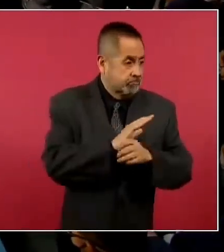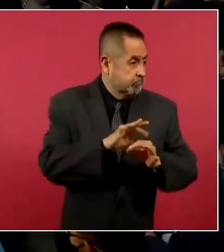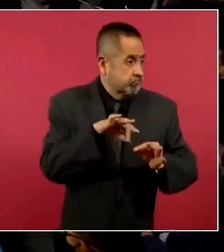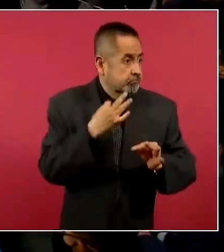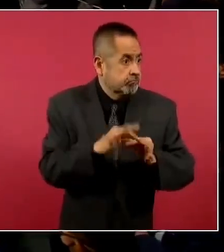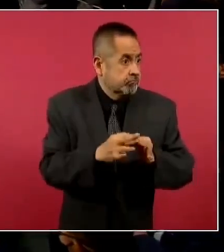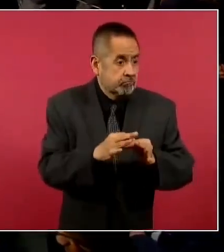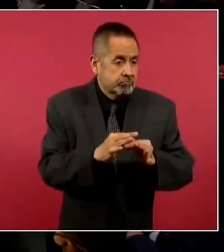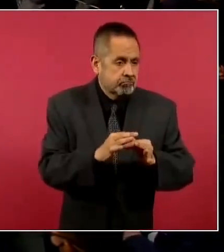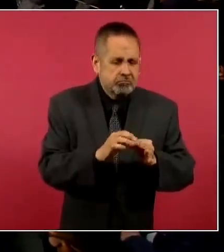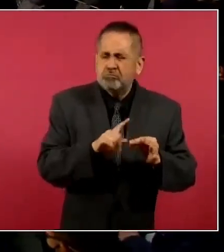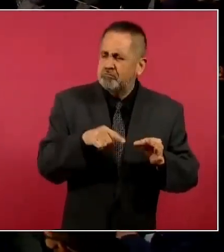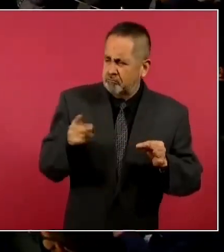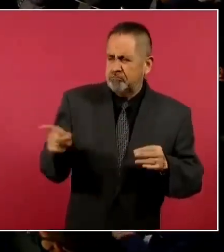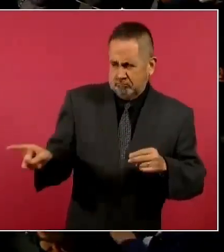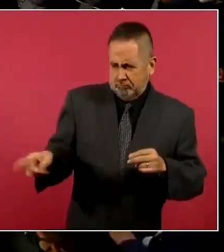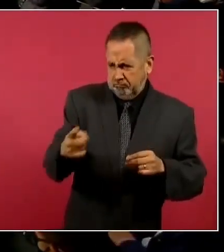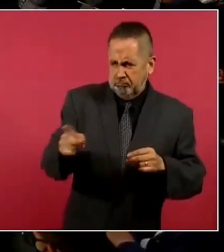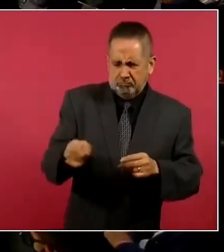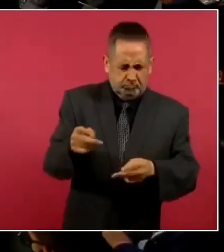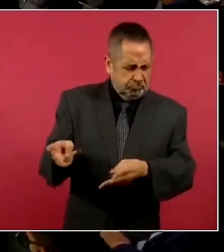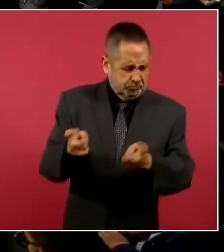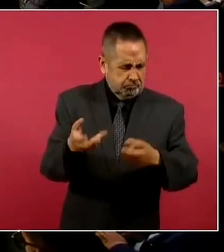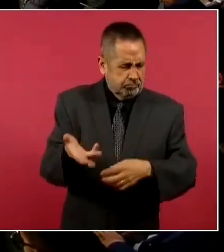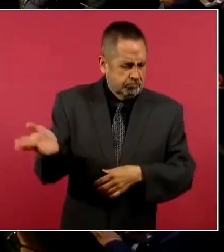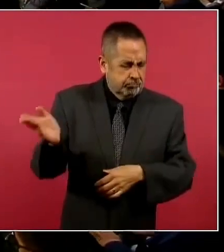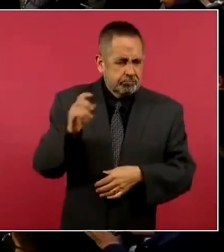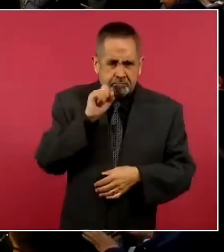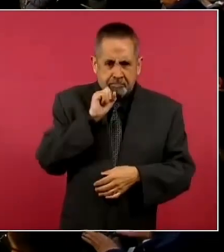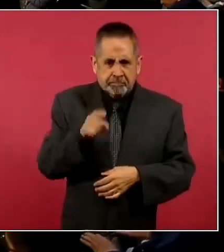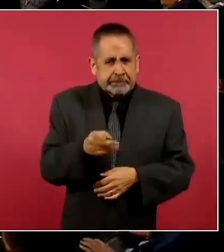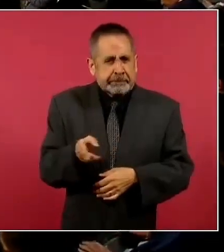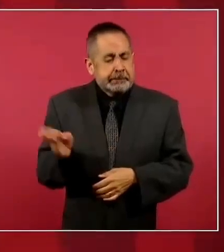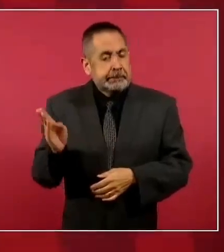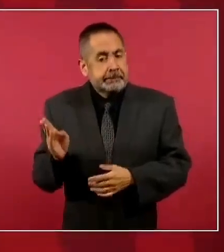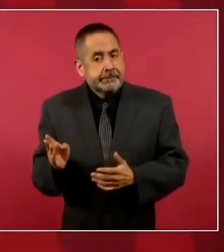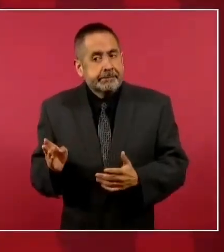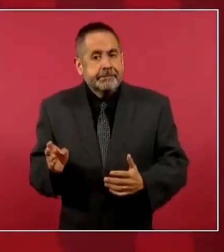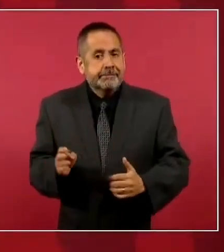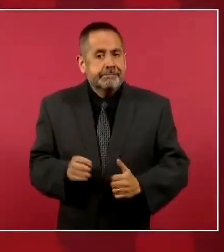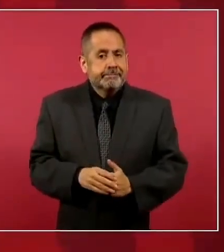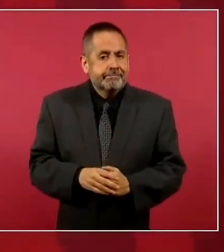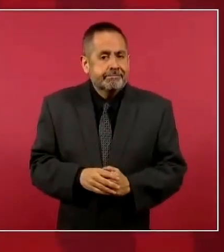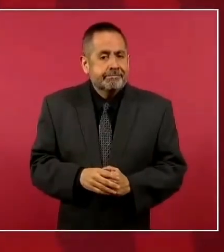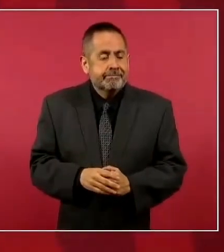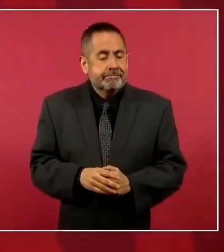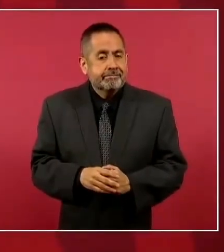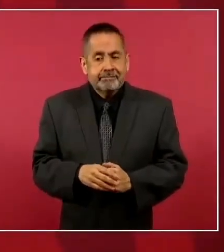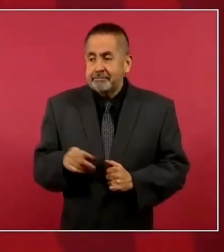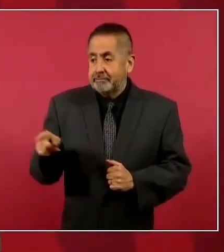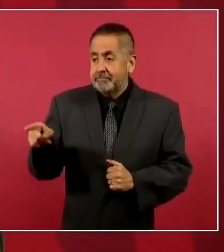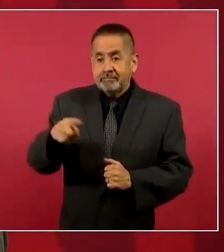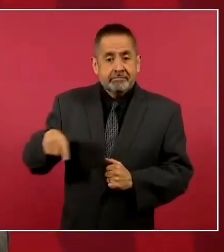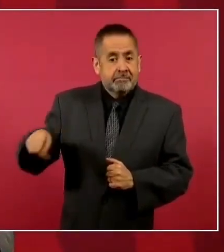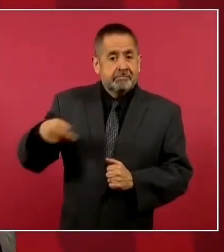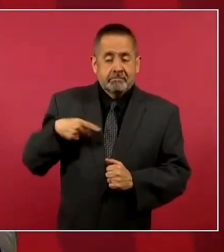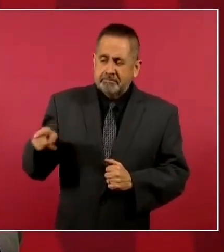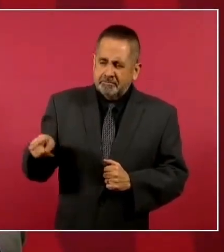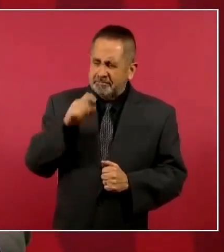que obtuvieran, recogieran,